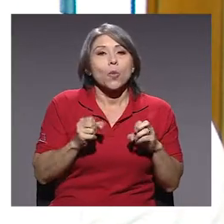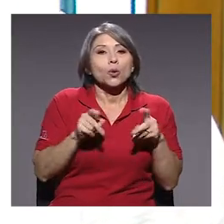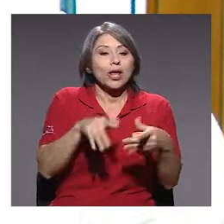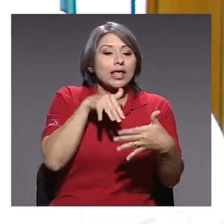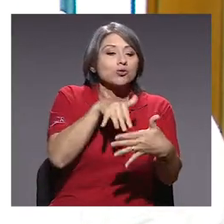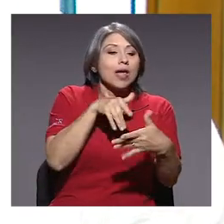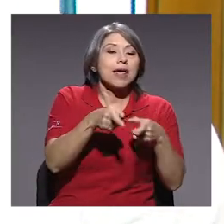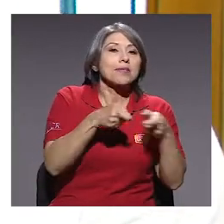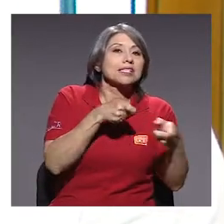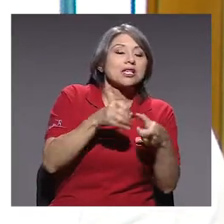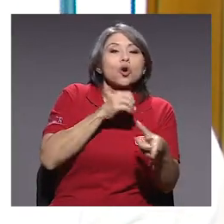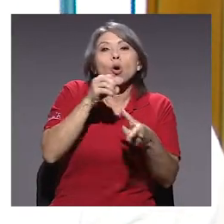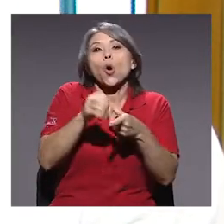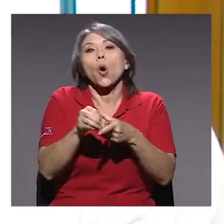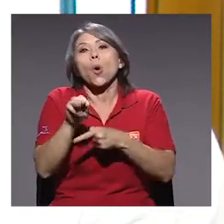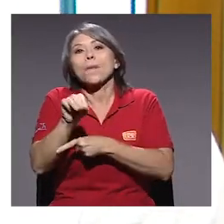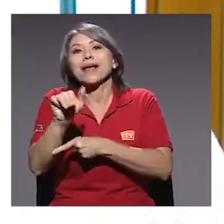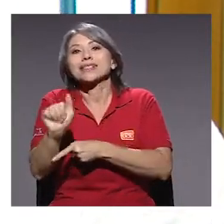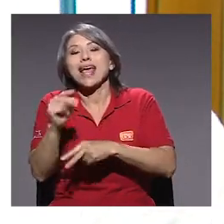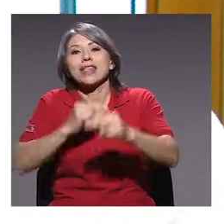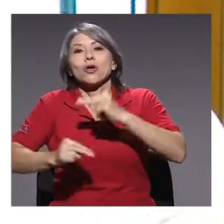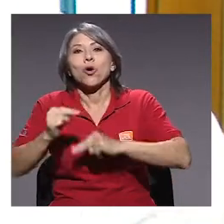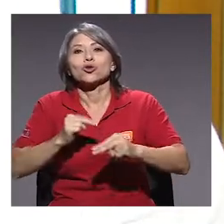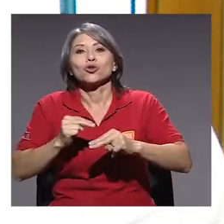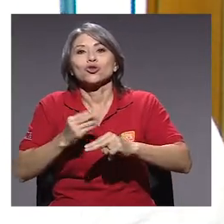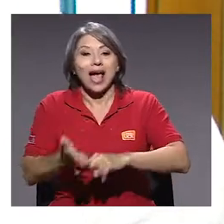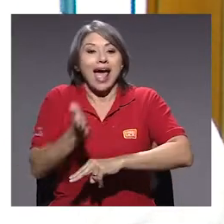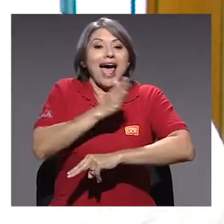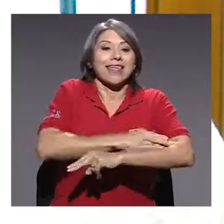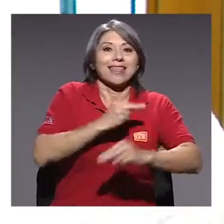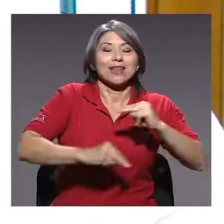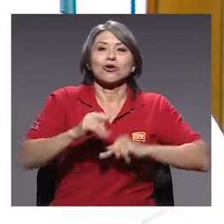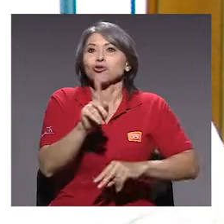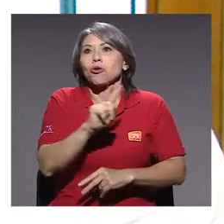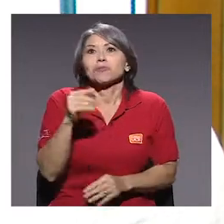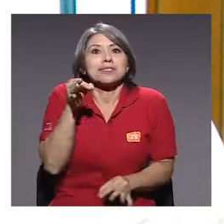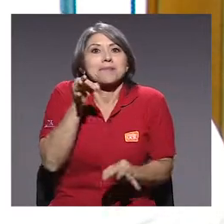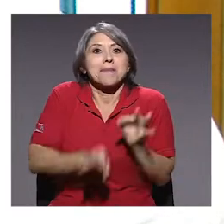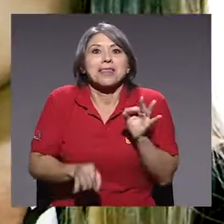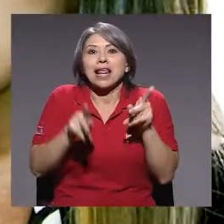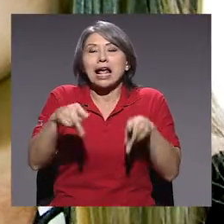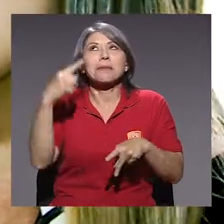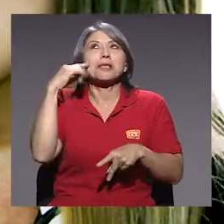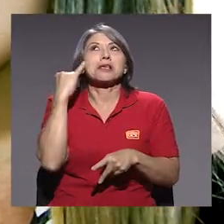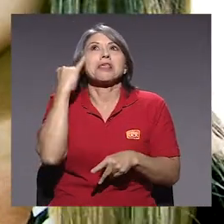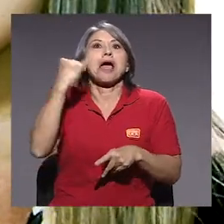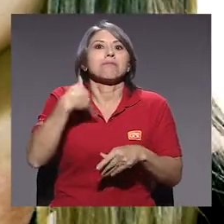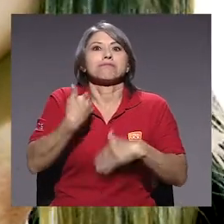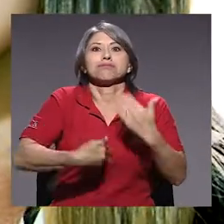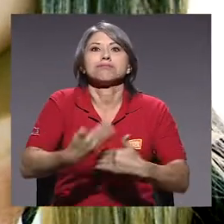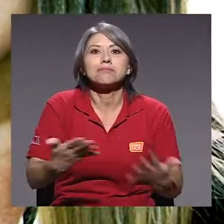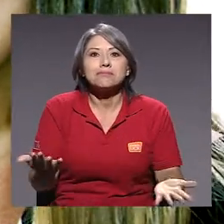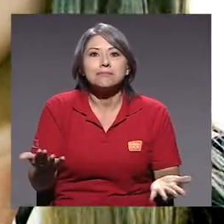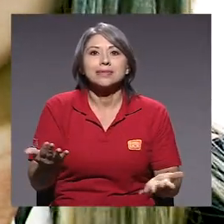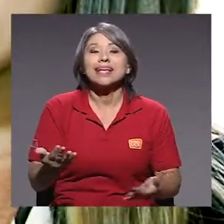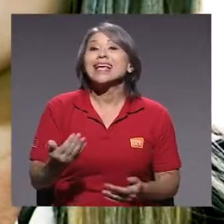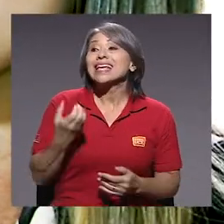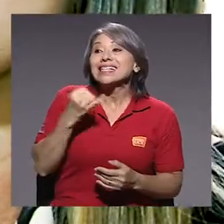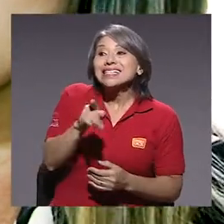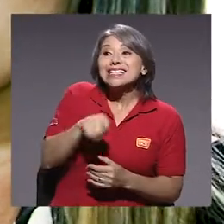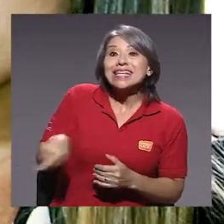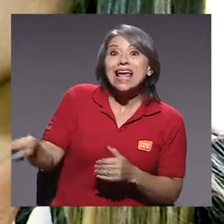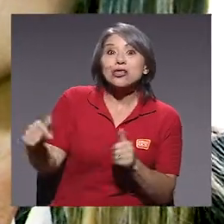administración o sacar una maestría en negocios o lo que sea. Antes de emprender, la gente simplemente se manda. Lo que sí es cierto es que, si son